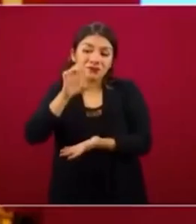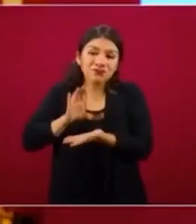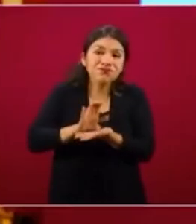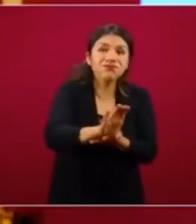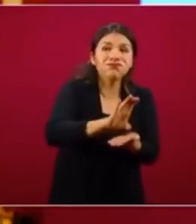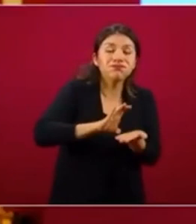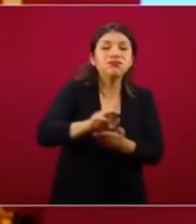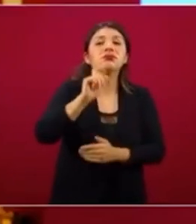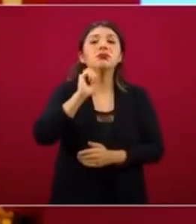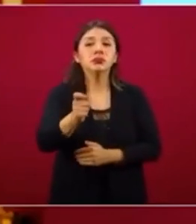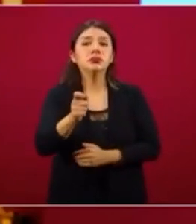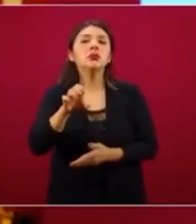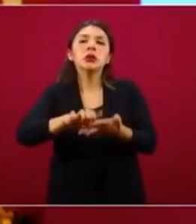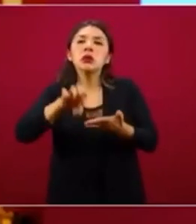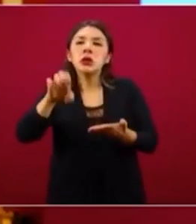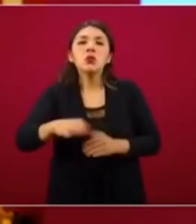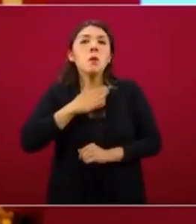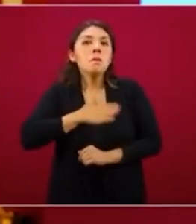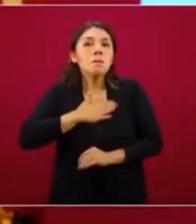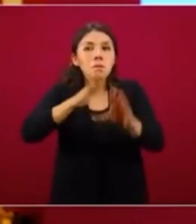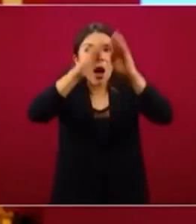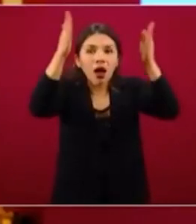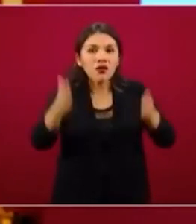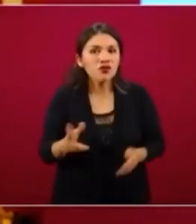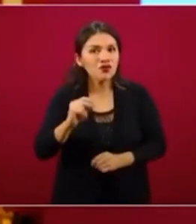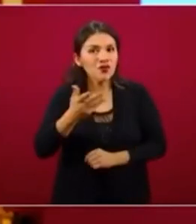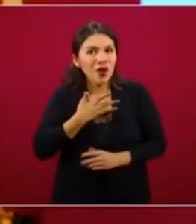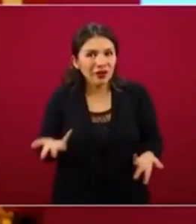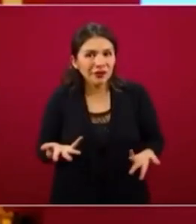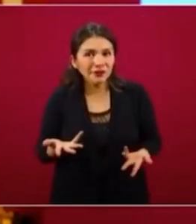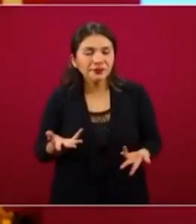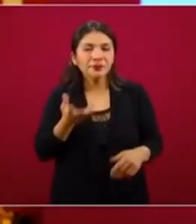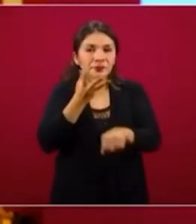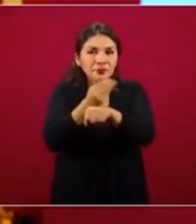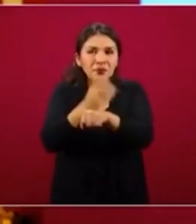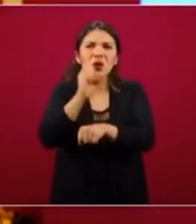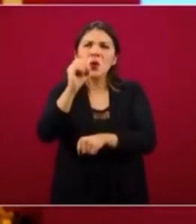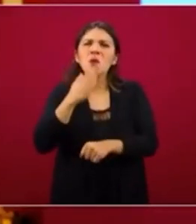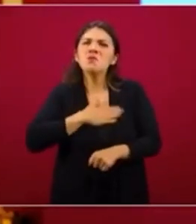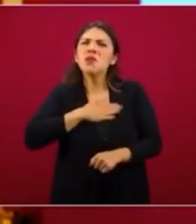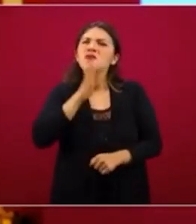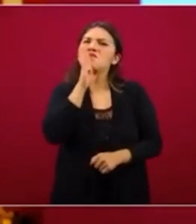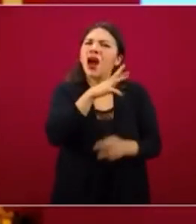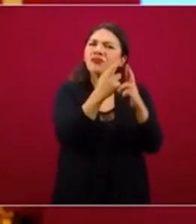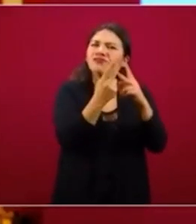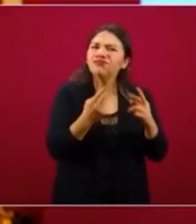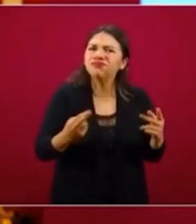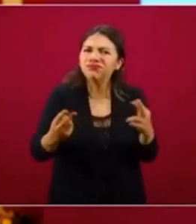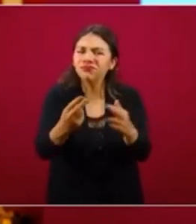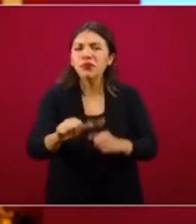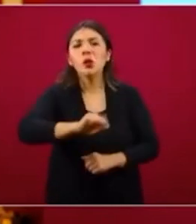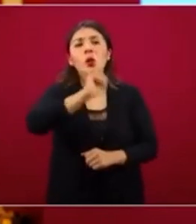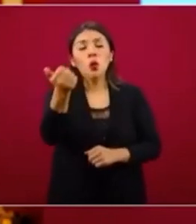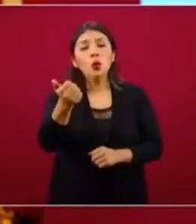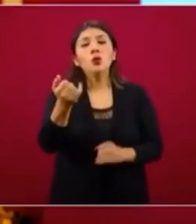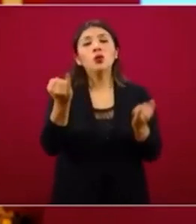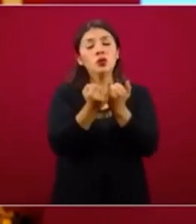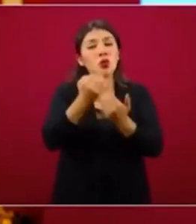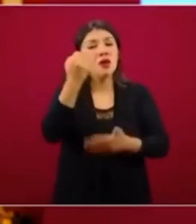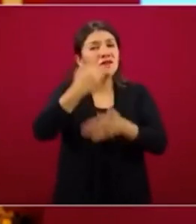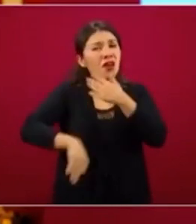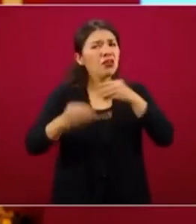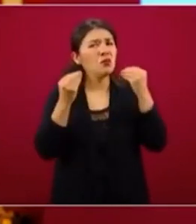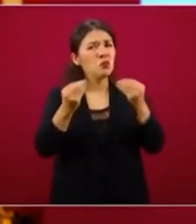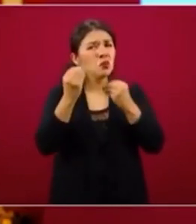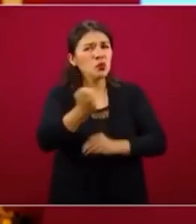escuelas es, por ejemplo, en baños, están en muy mal estado. Y otra cosa que falta